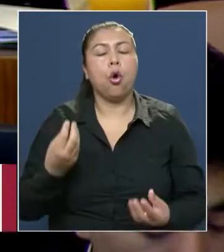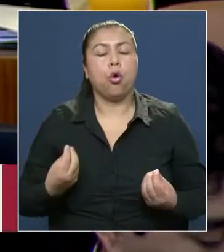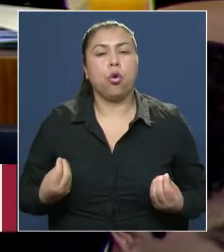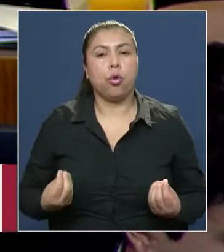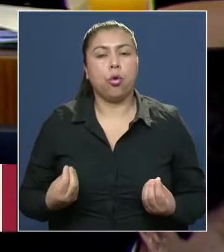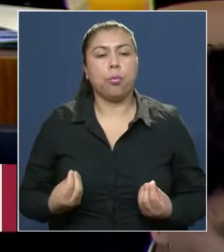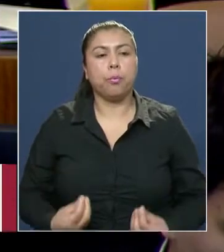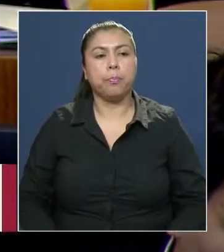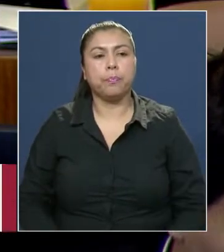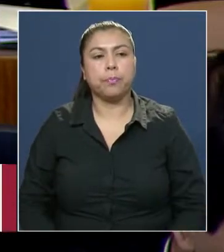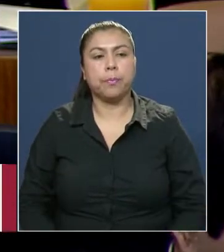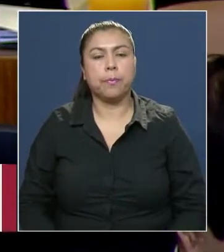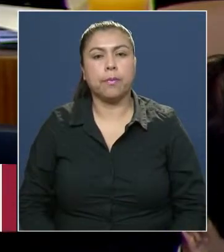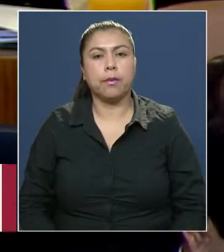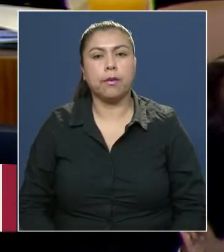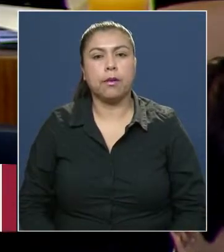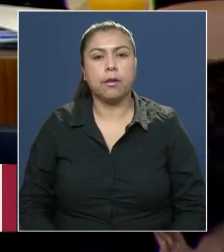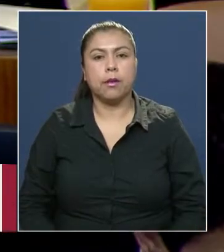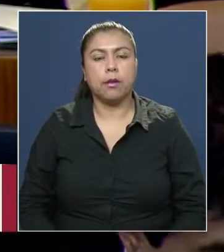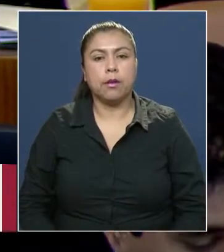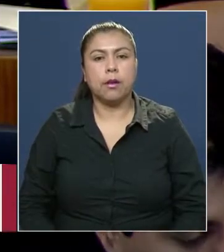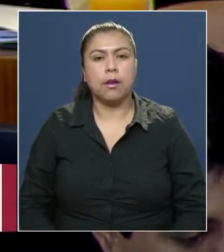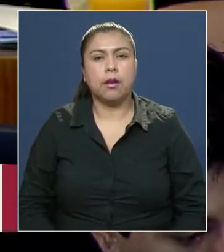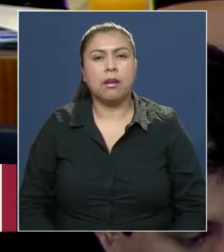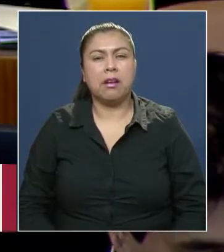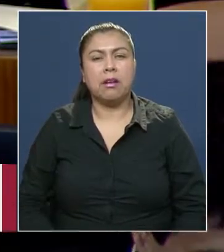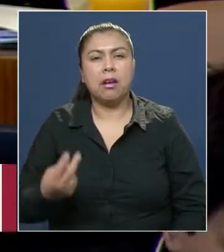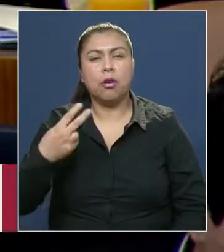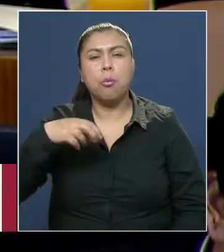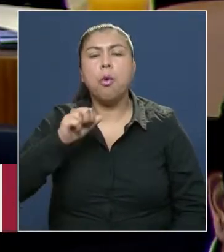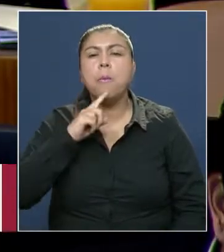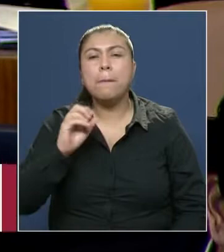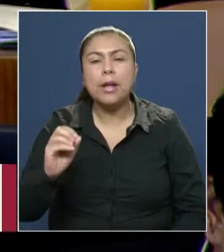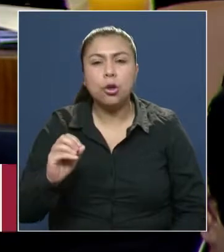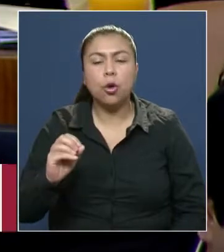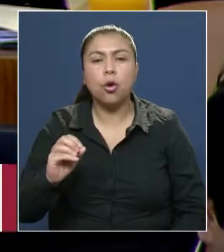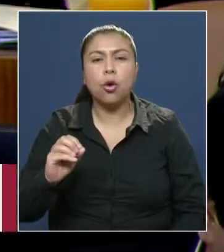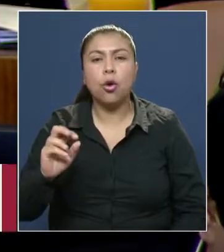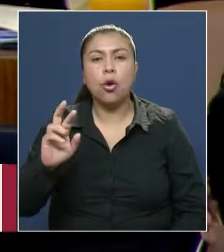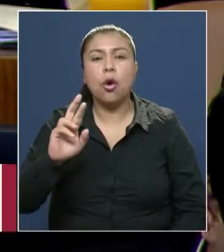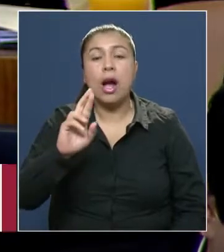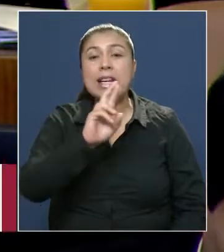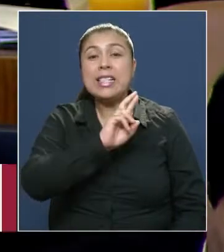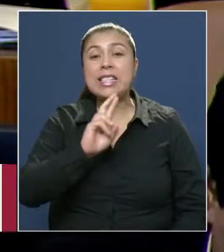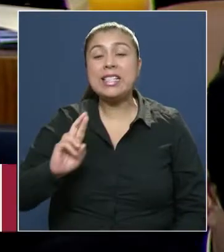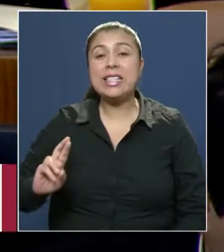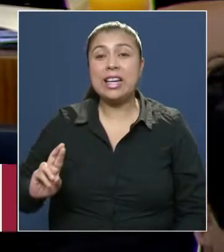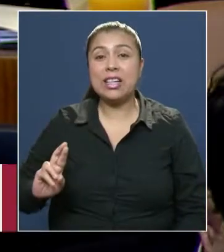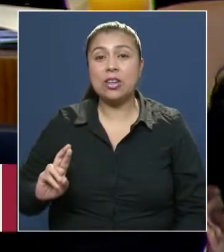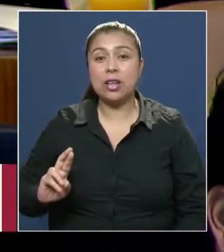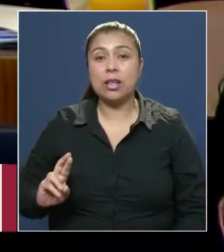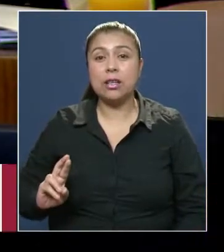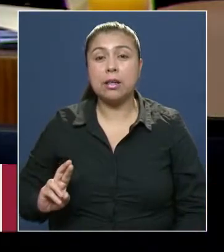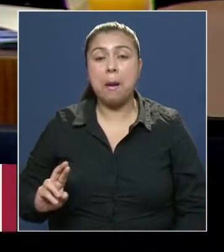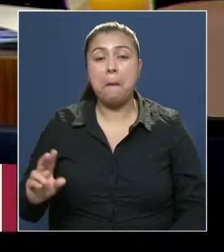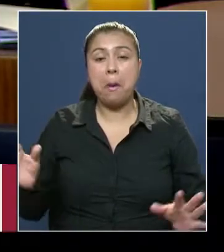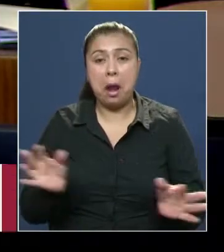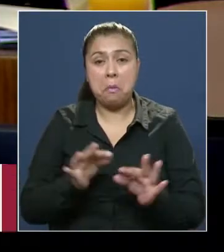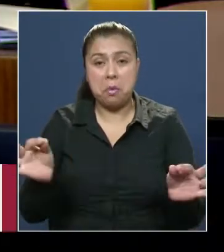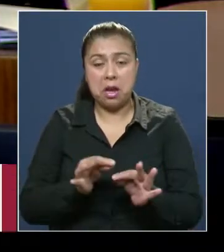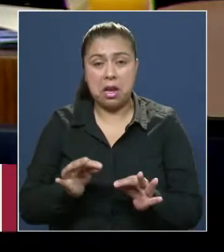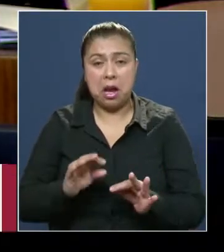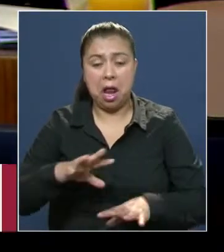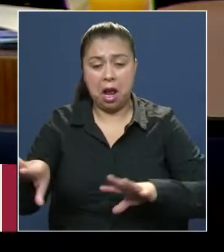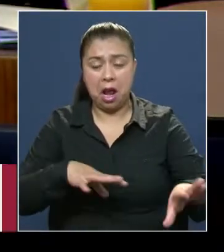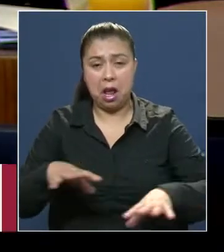esbozando mitologías en su momento, religiones también, para encontrar explicaciones de